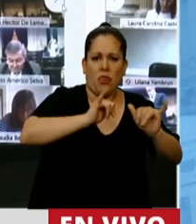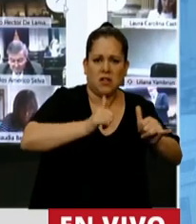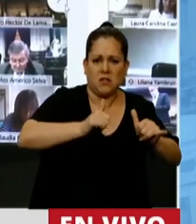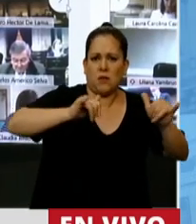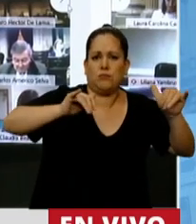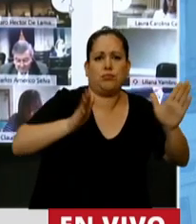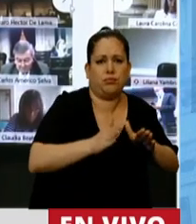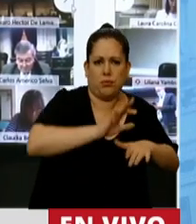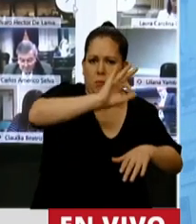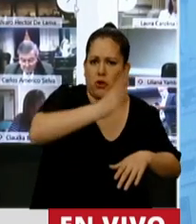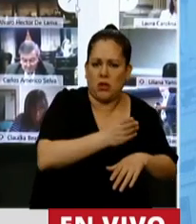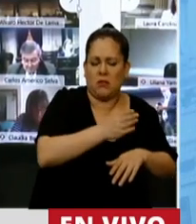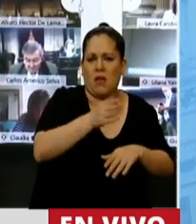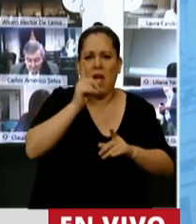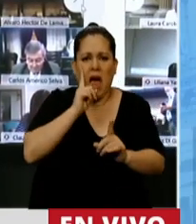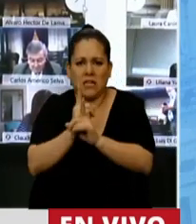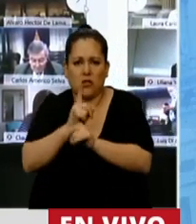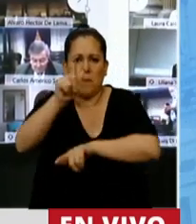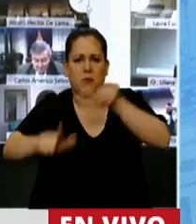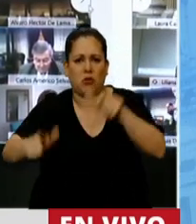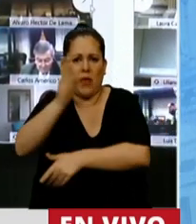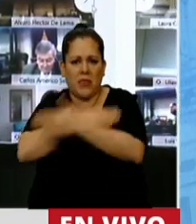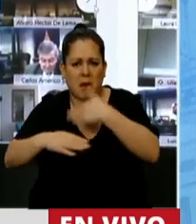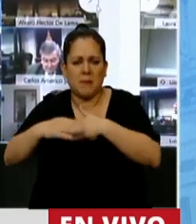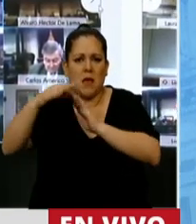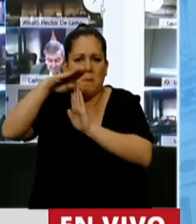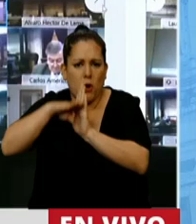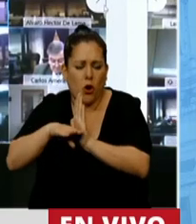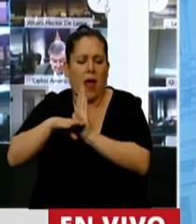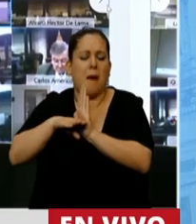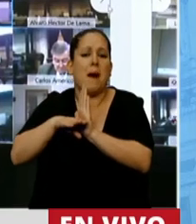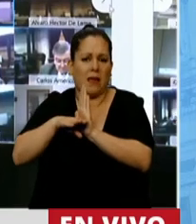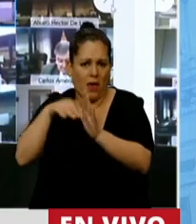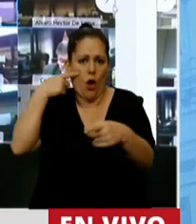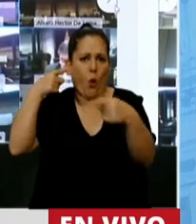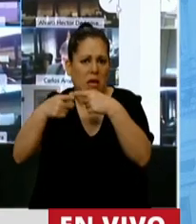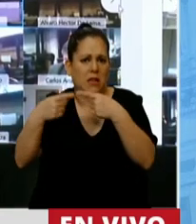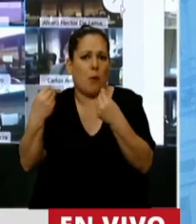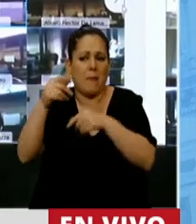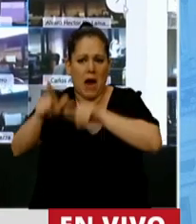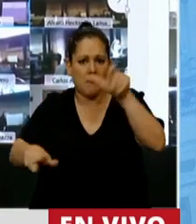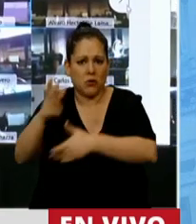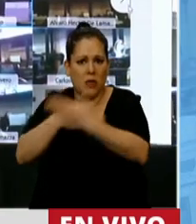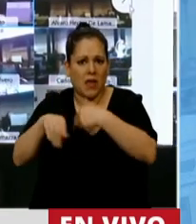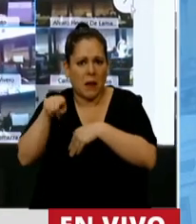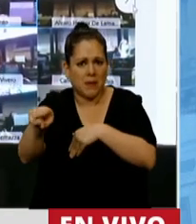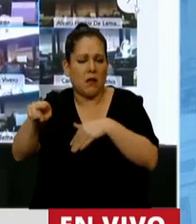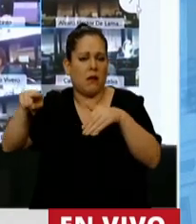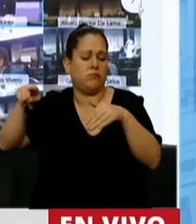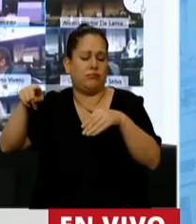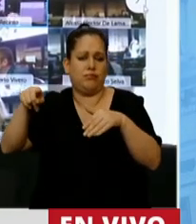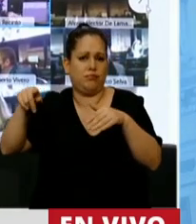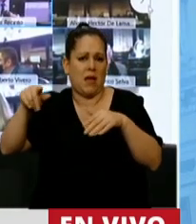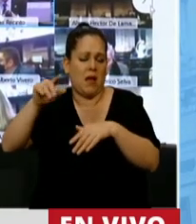,6%, la atención a personas con discapacidad, programas que apuntan a estas políticas caen un 10